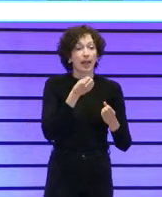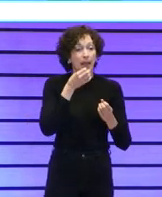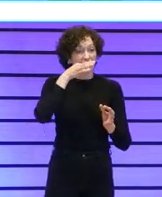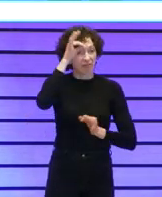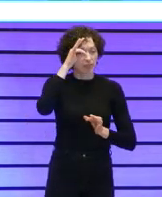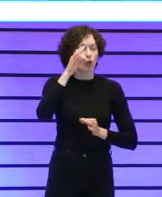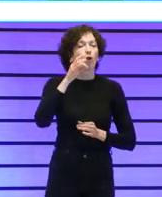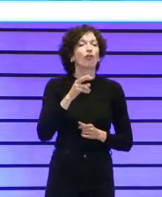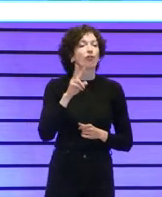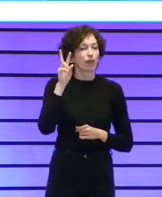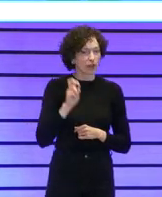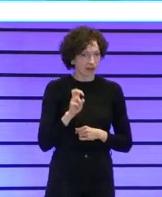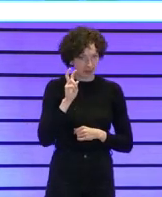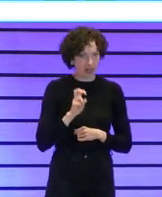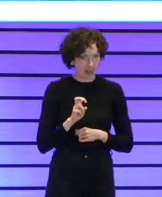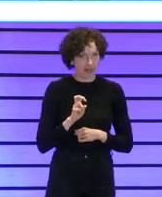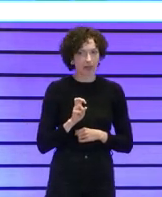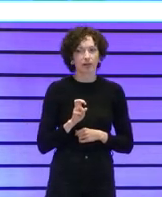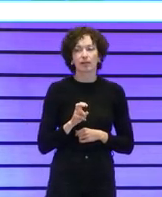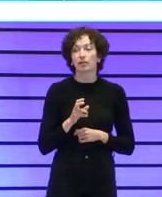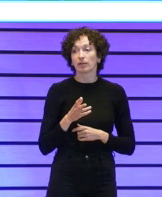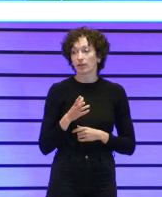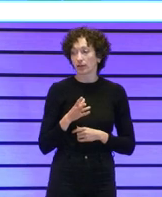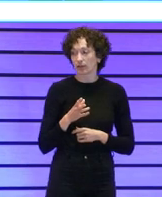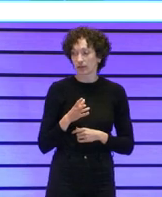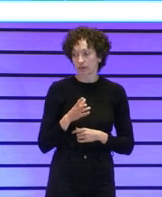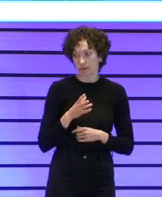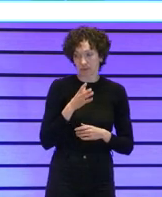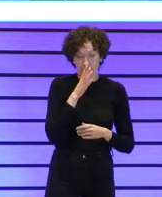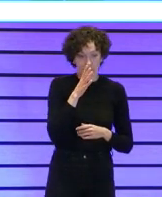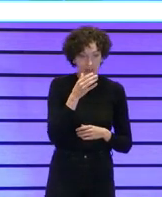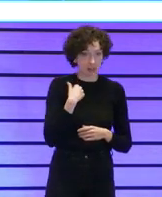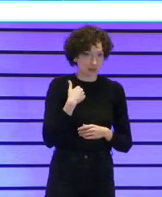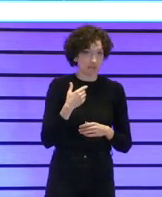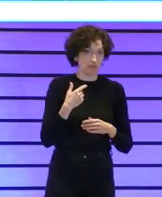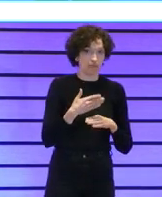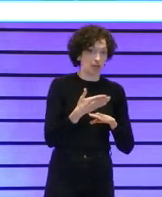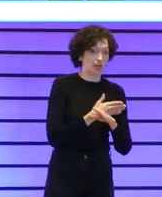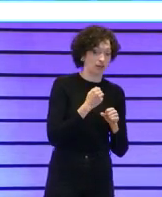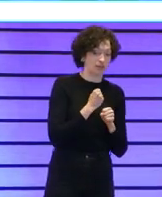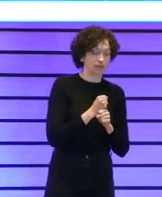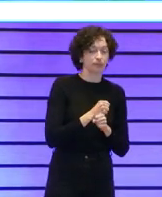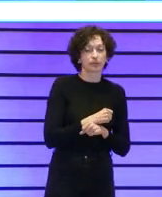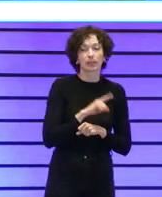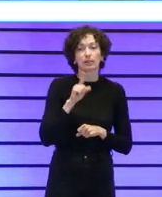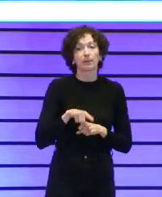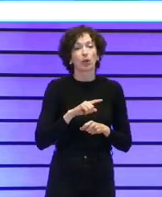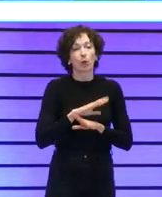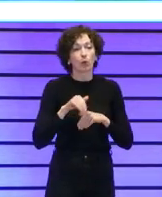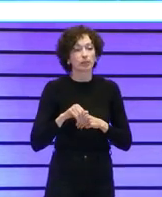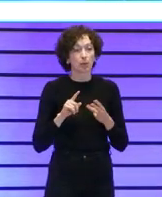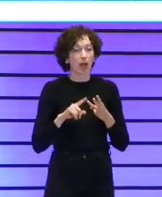en el sentido de que bueno pues digamos que las bases de datos trabajan por detrás y por último está la adaptabilidad ¿vale?